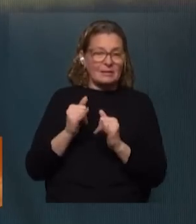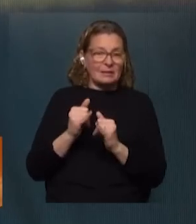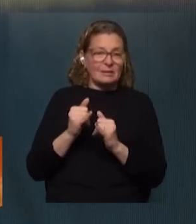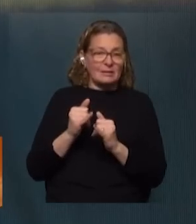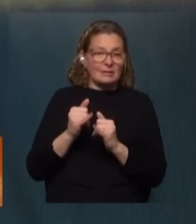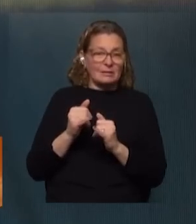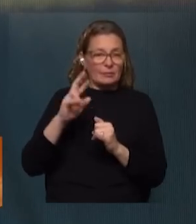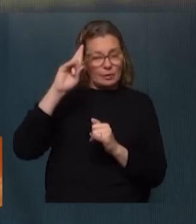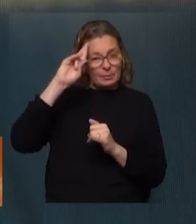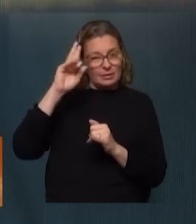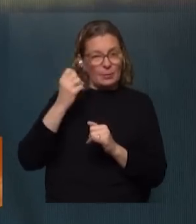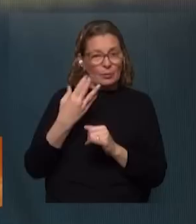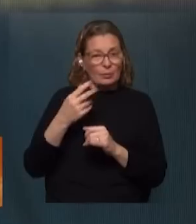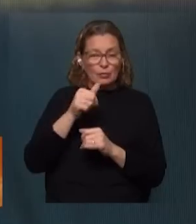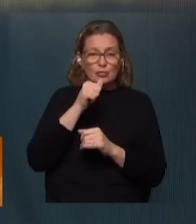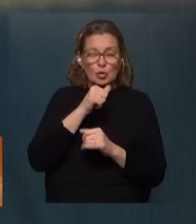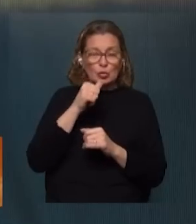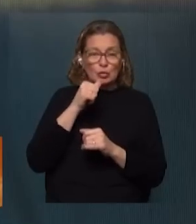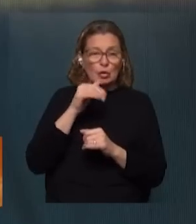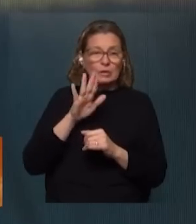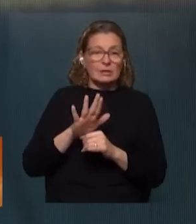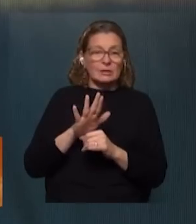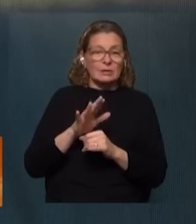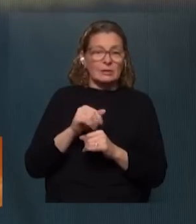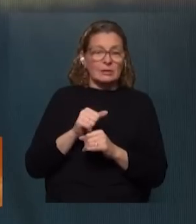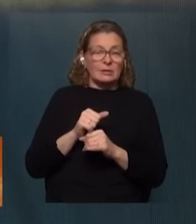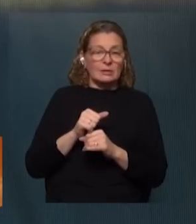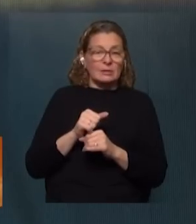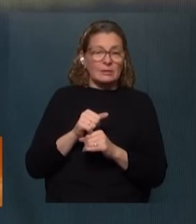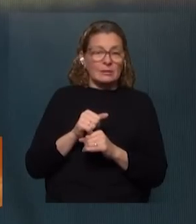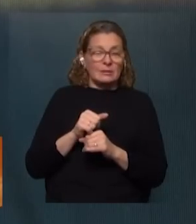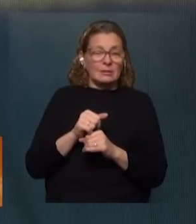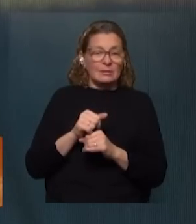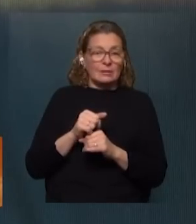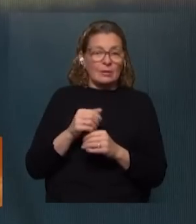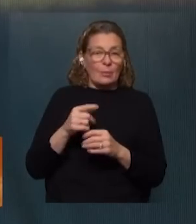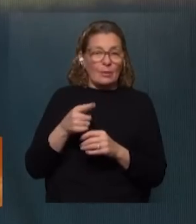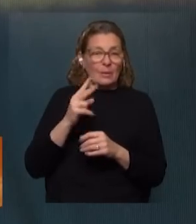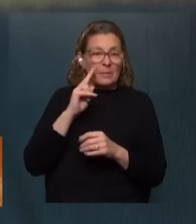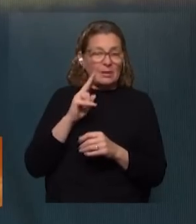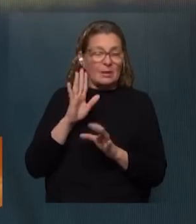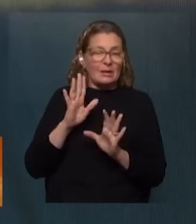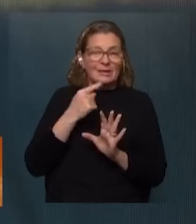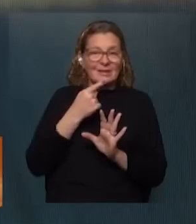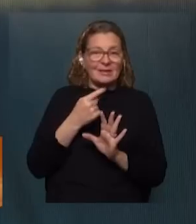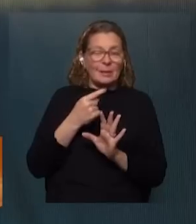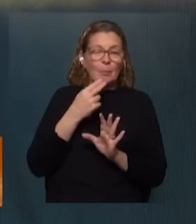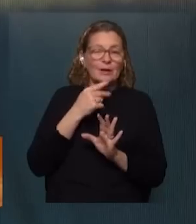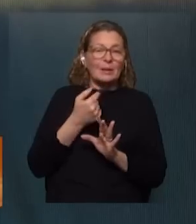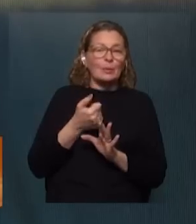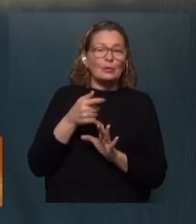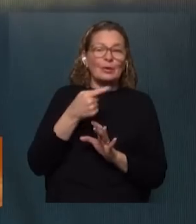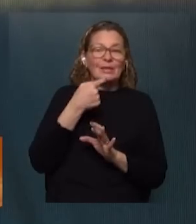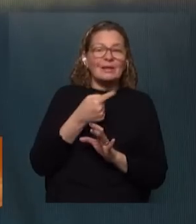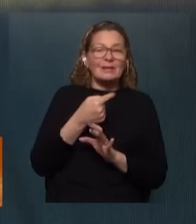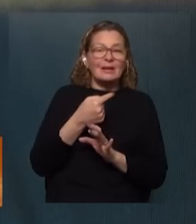así debe de respetarse porque fue la resolución que se tomó y hay que tomar una unidad de medida en algún momento y entonces lo que tú